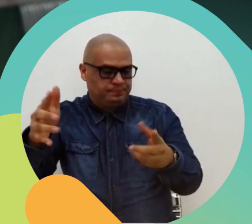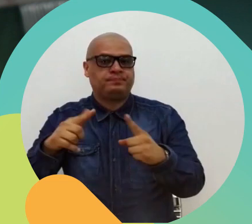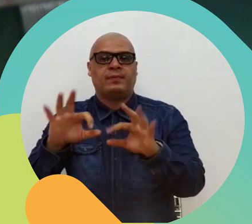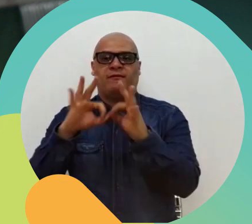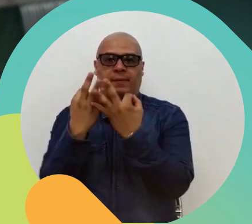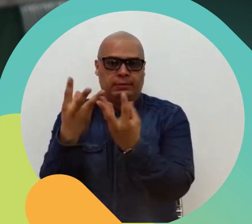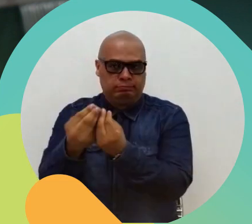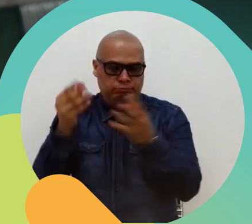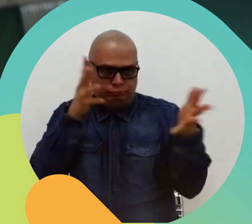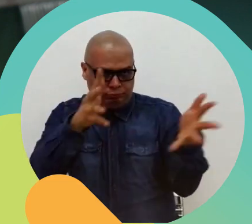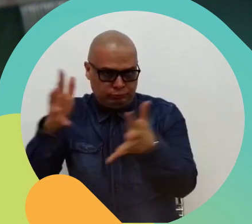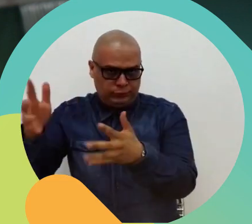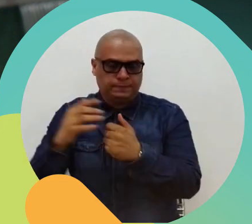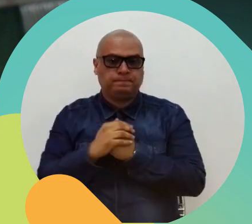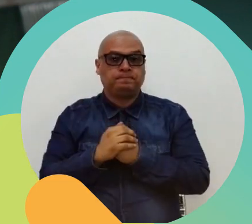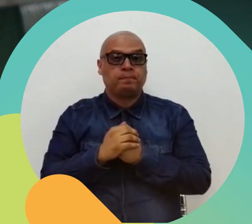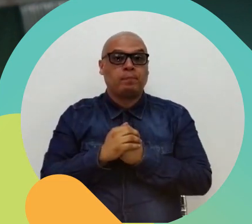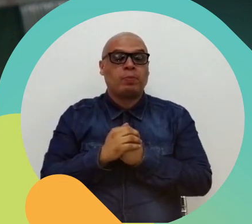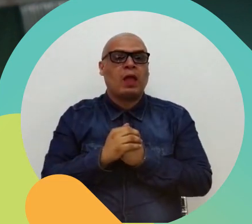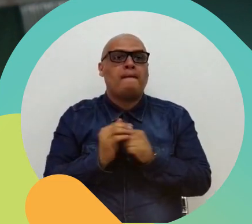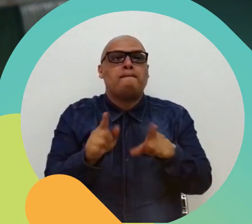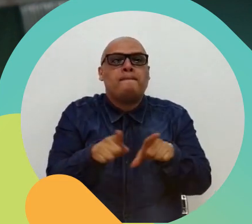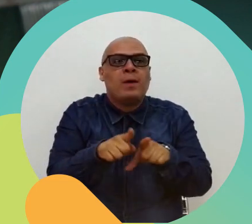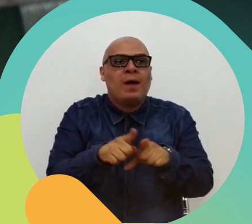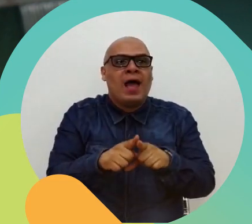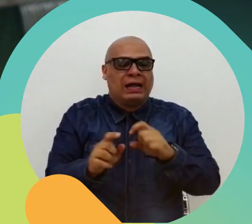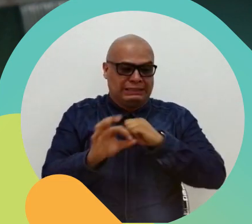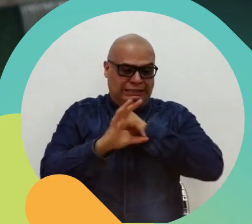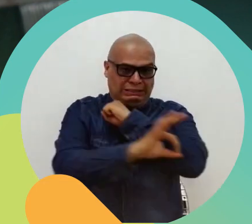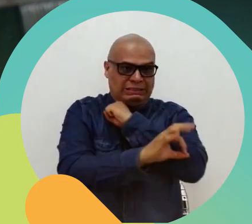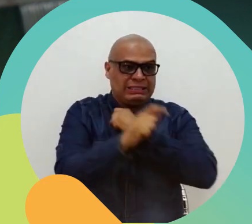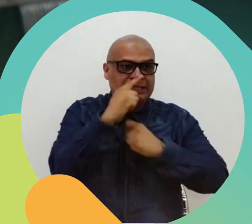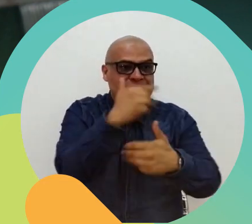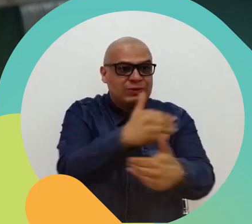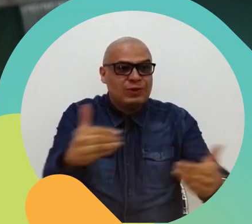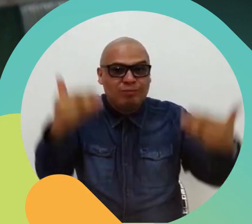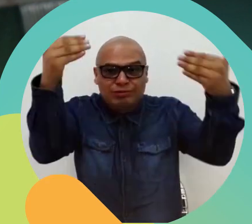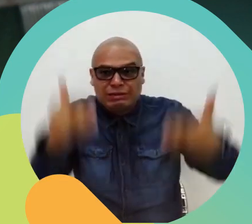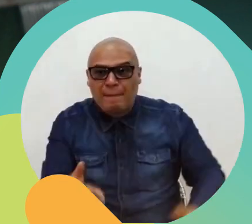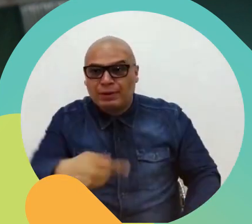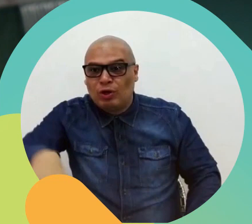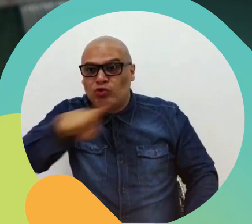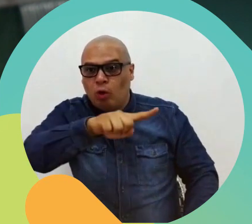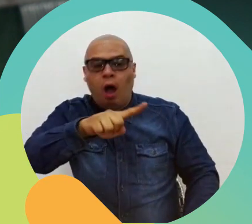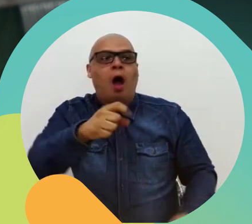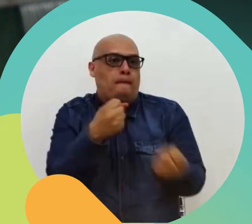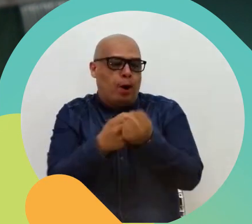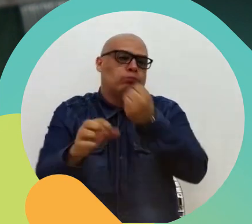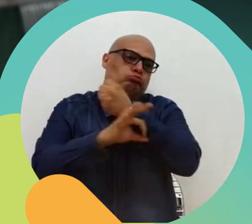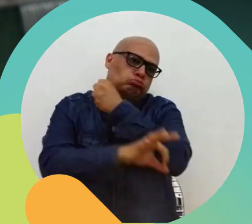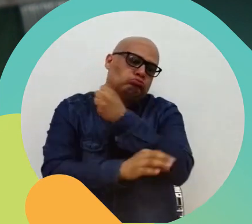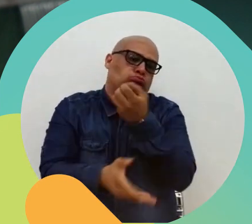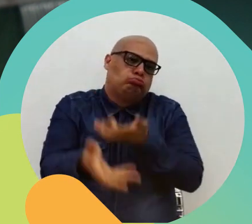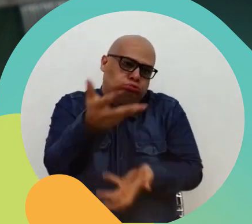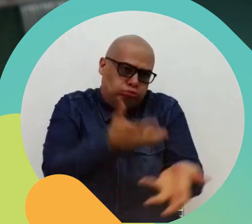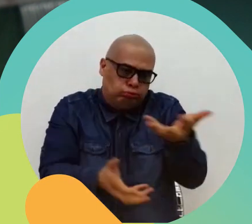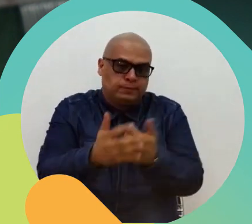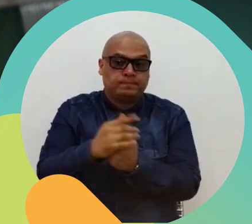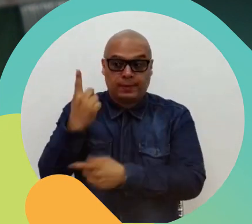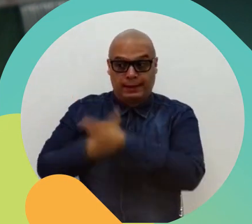docentes y familias, también se ha realizado acompañamiento psicopedagógico a los estudiantes que tienen discapacidad.